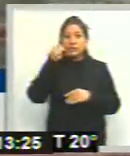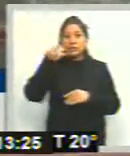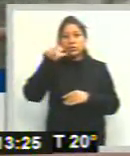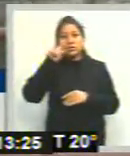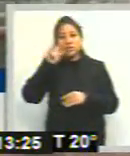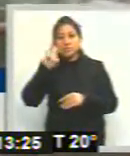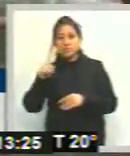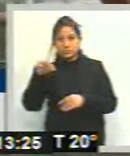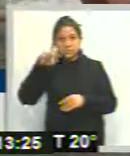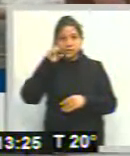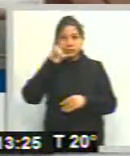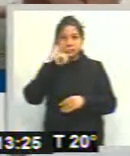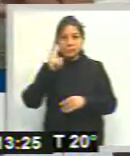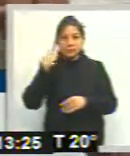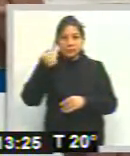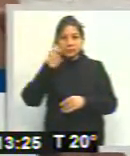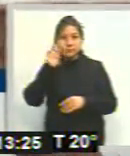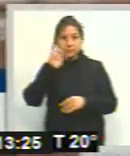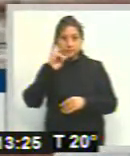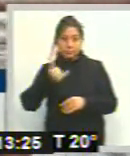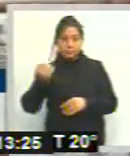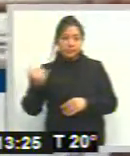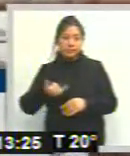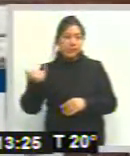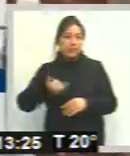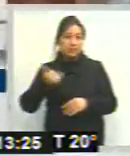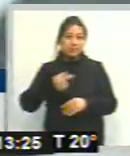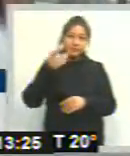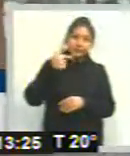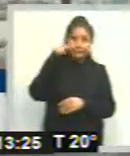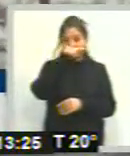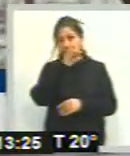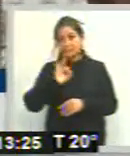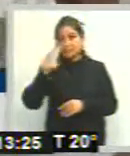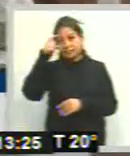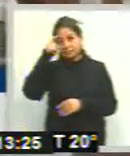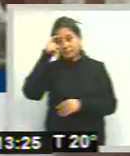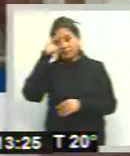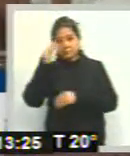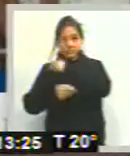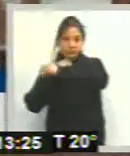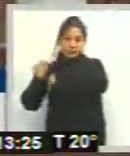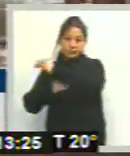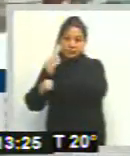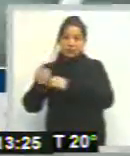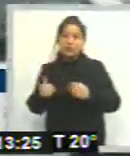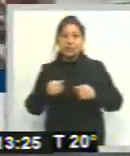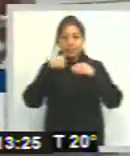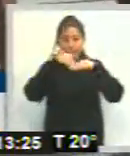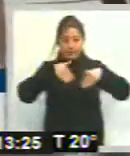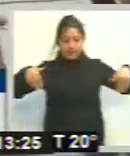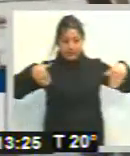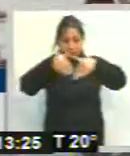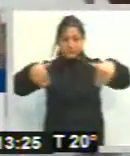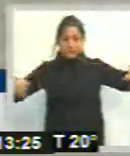aproximadamente entre 7 y 10 familias, en Solís Pizarro, y alrededor de 45 en el asentamiento del albergue, algunas fluctúan,